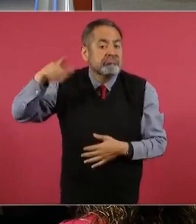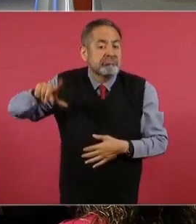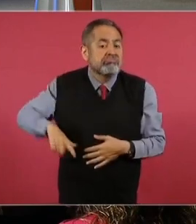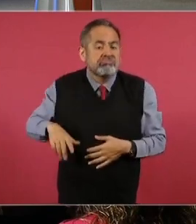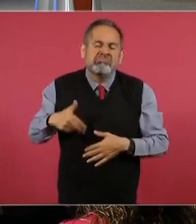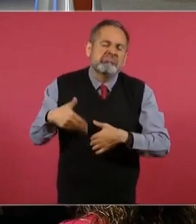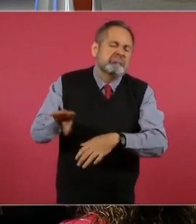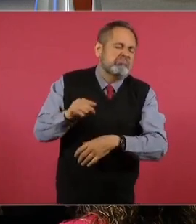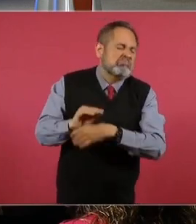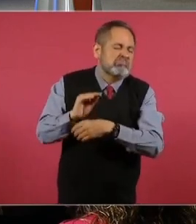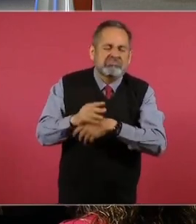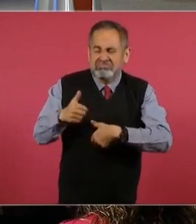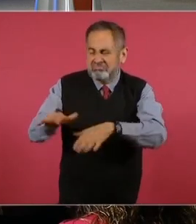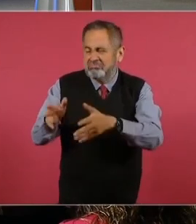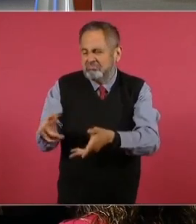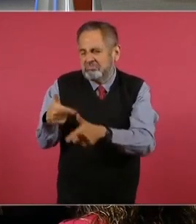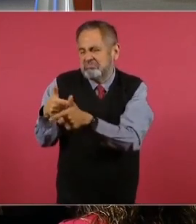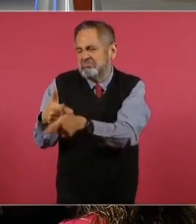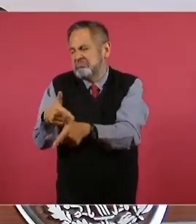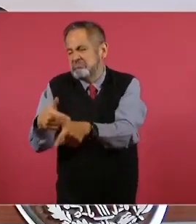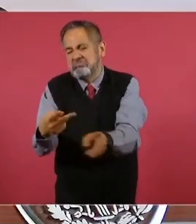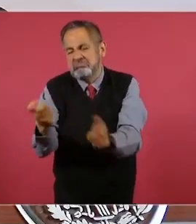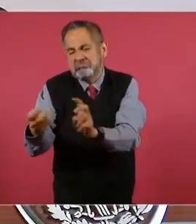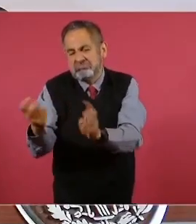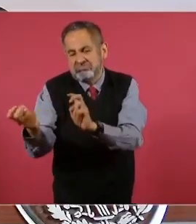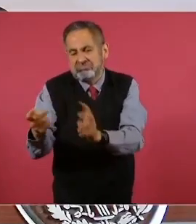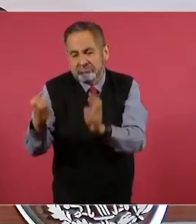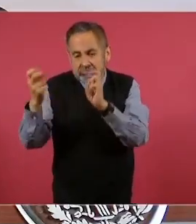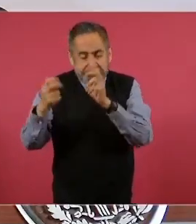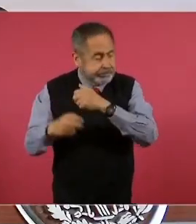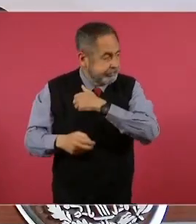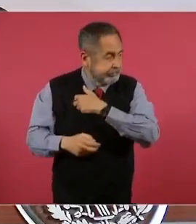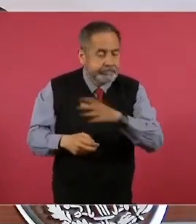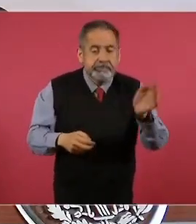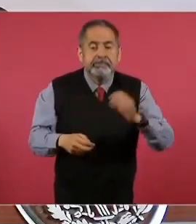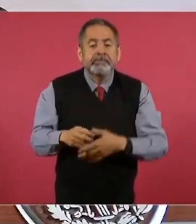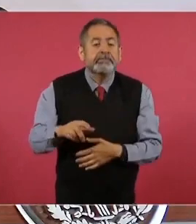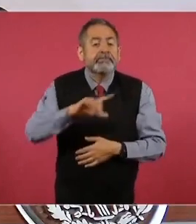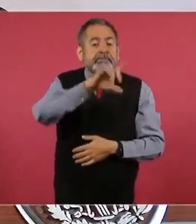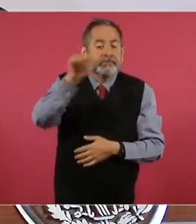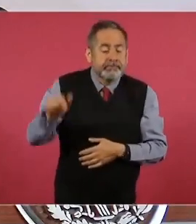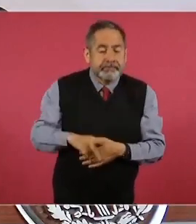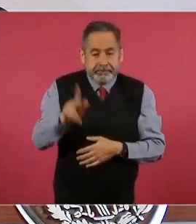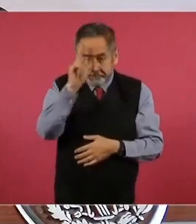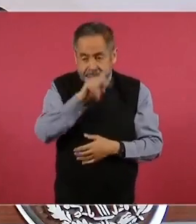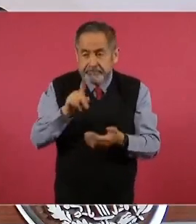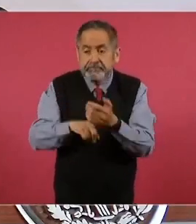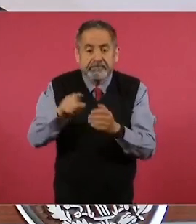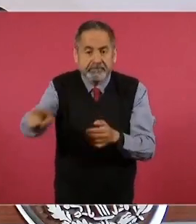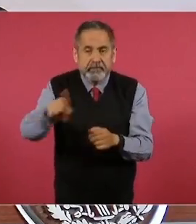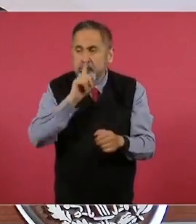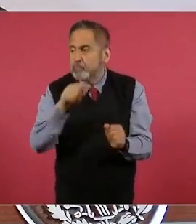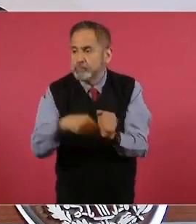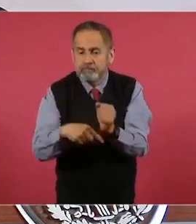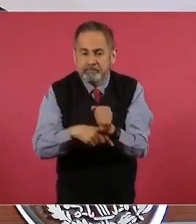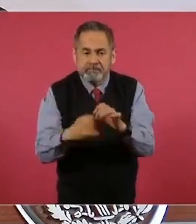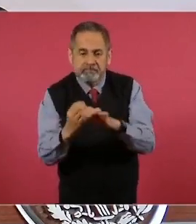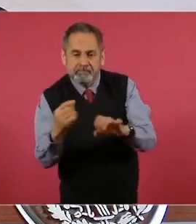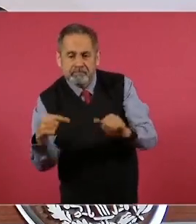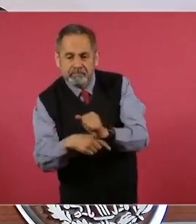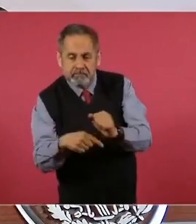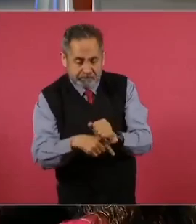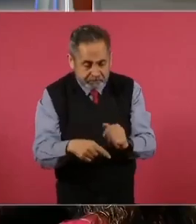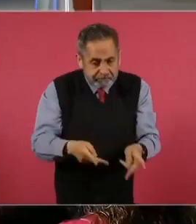de este delito. Este fenómeno se disparó con el incremento de tomas clandestinas en puntos